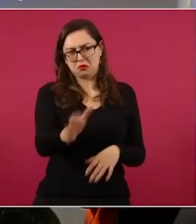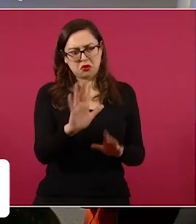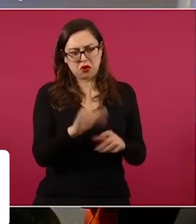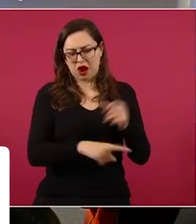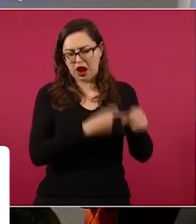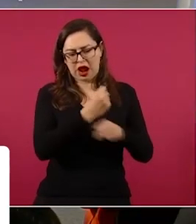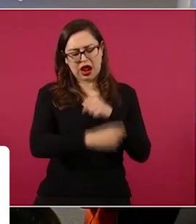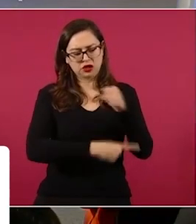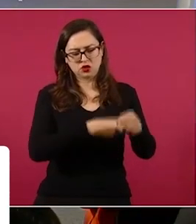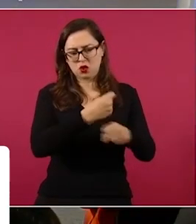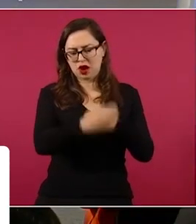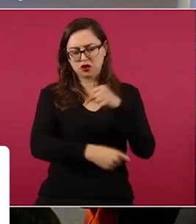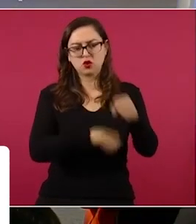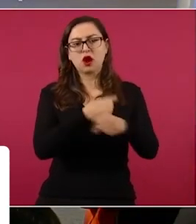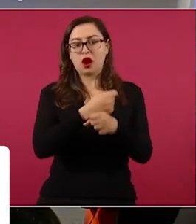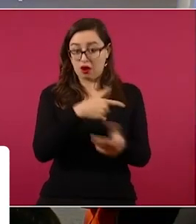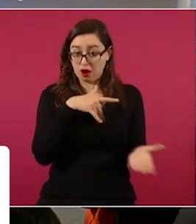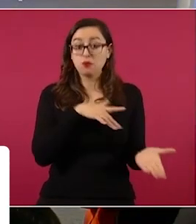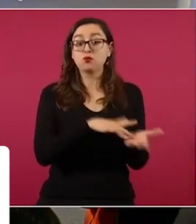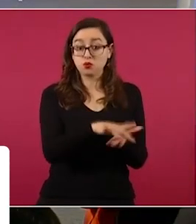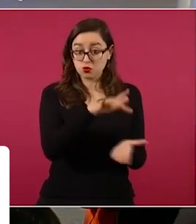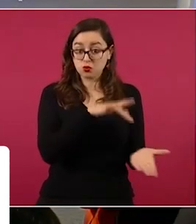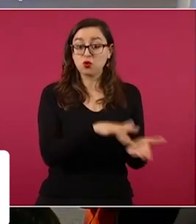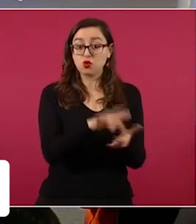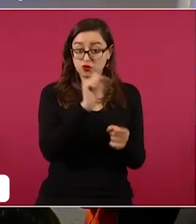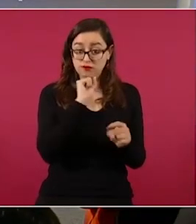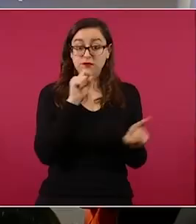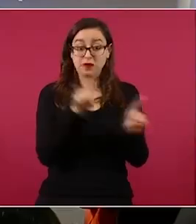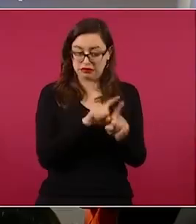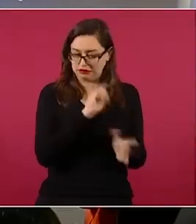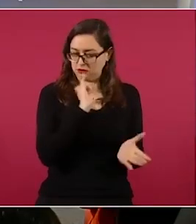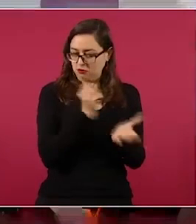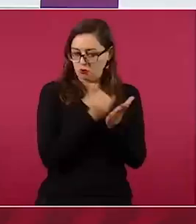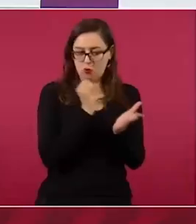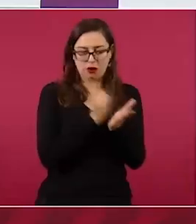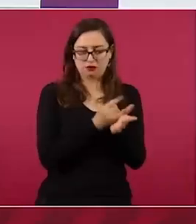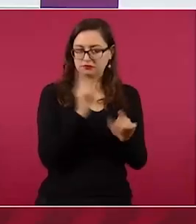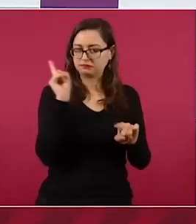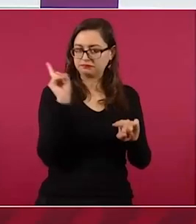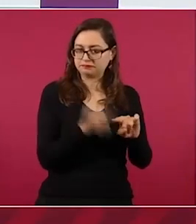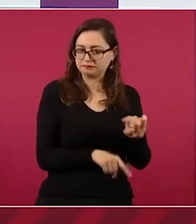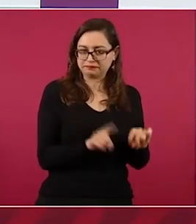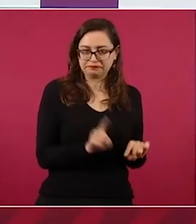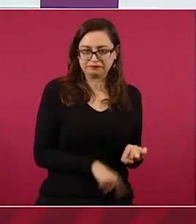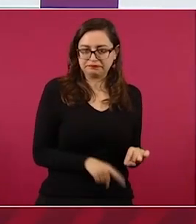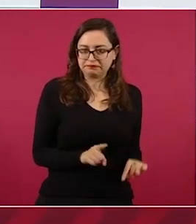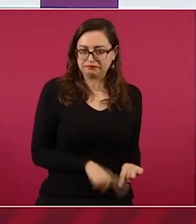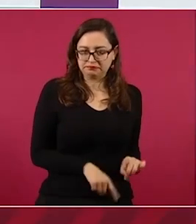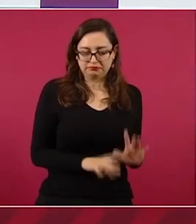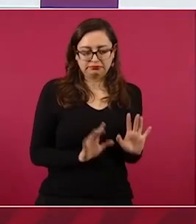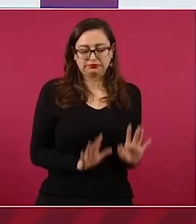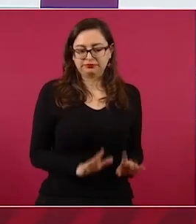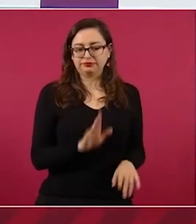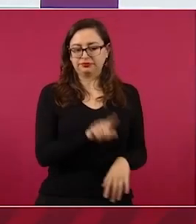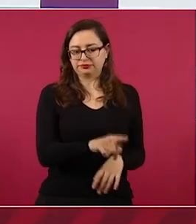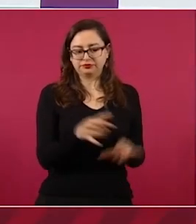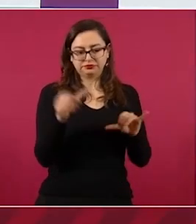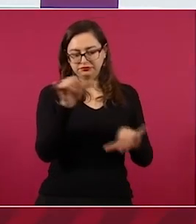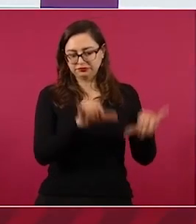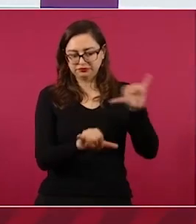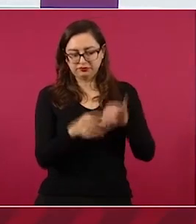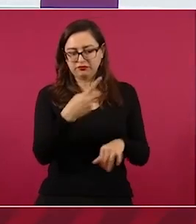quitó el arancel para fertilizantes, pero